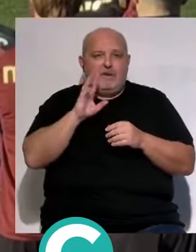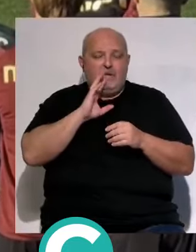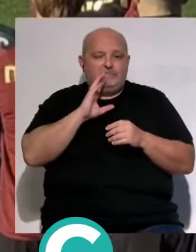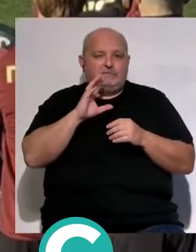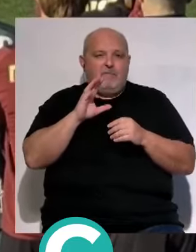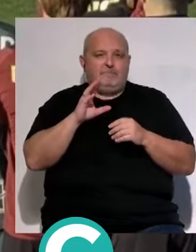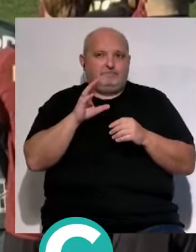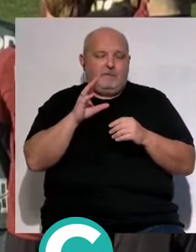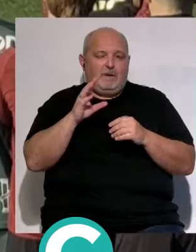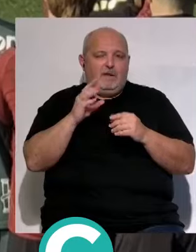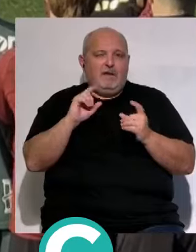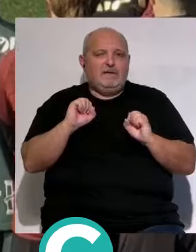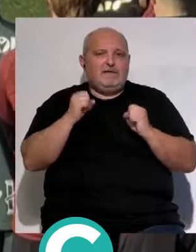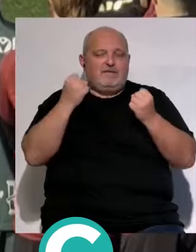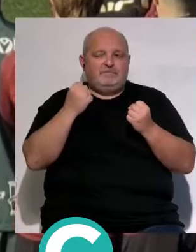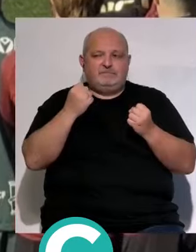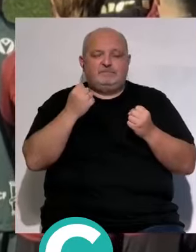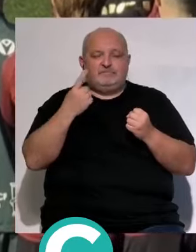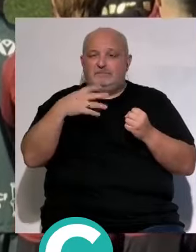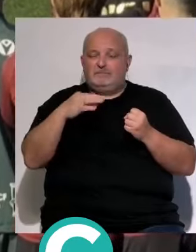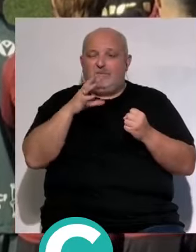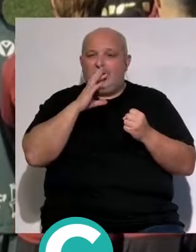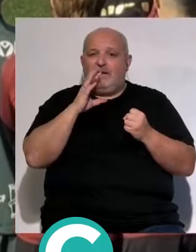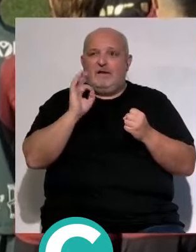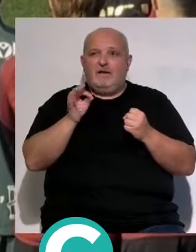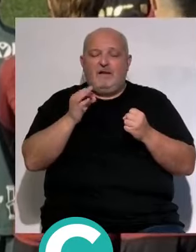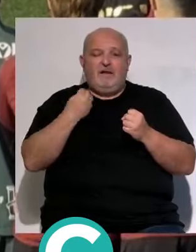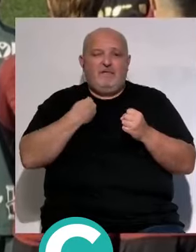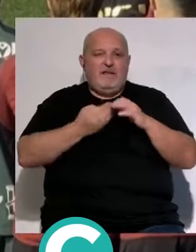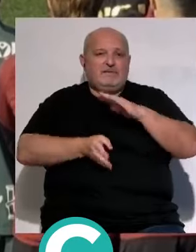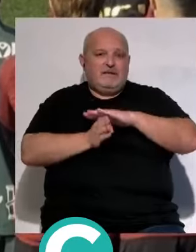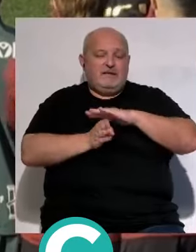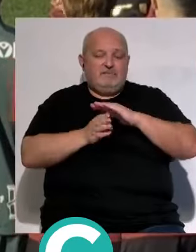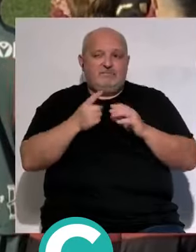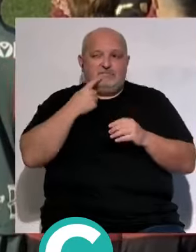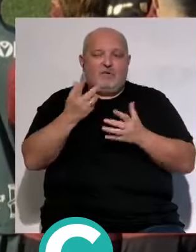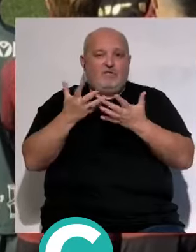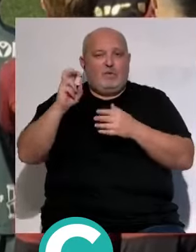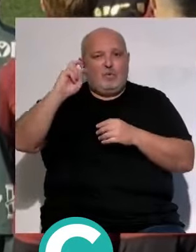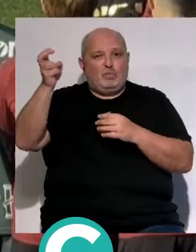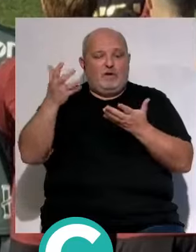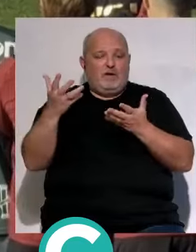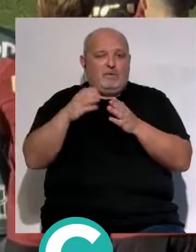la salvación lo que sí es cierto que la vida sigue y yo ya leío que tiene oferta